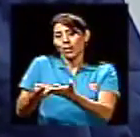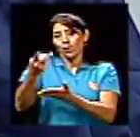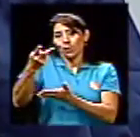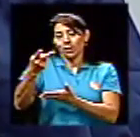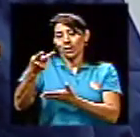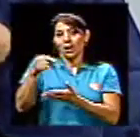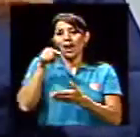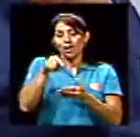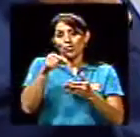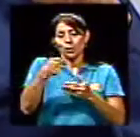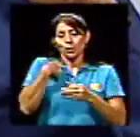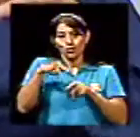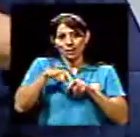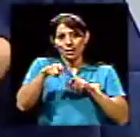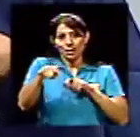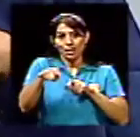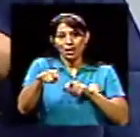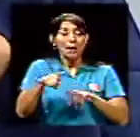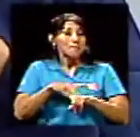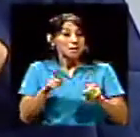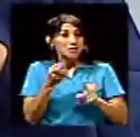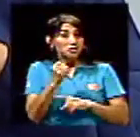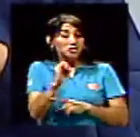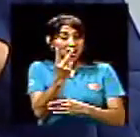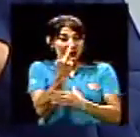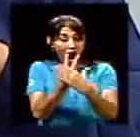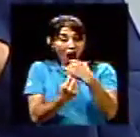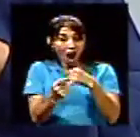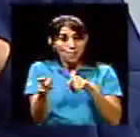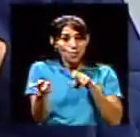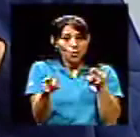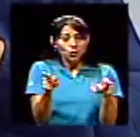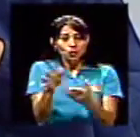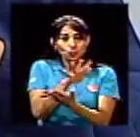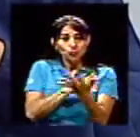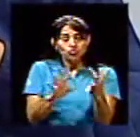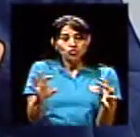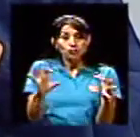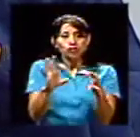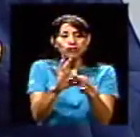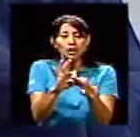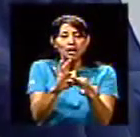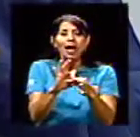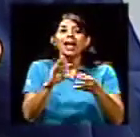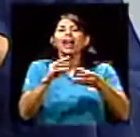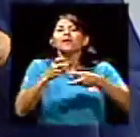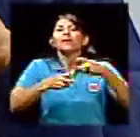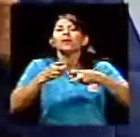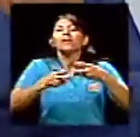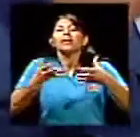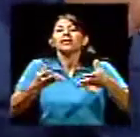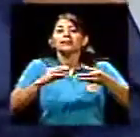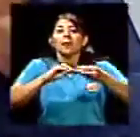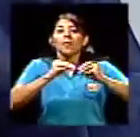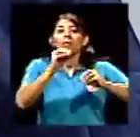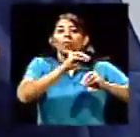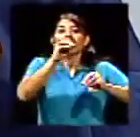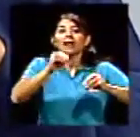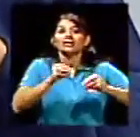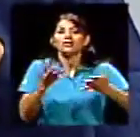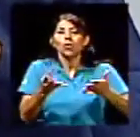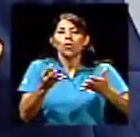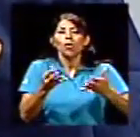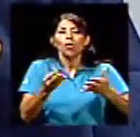Si hay una combinación de los dos métodos, ahí el problema es la ponderación. ¿Cómo pondera a los que no tienen y los que tienen